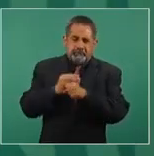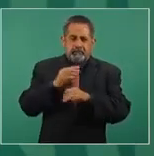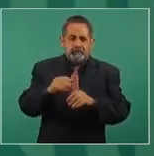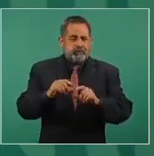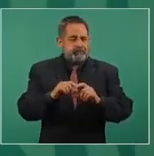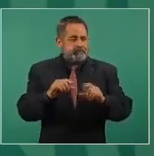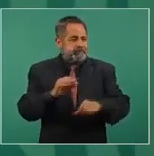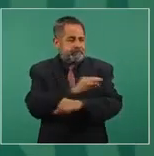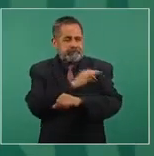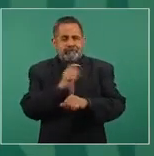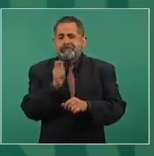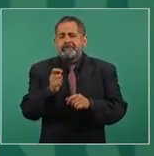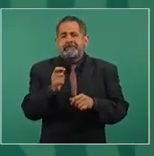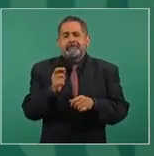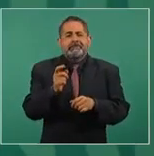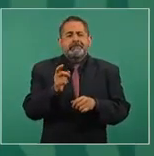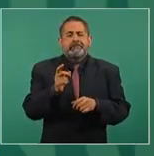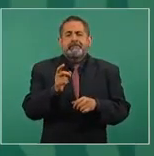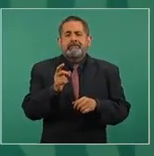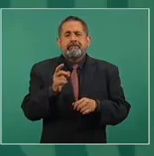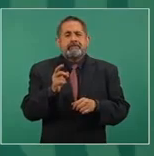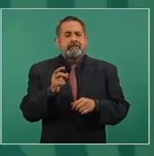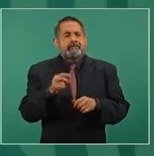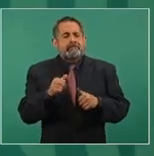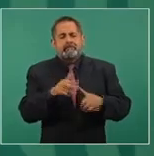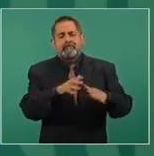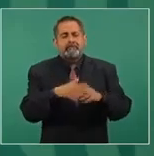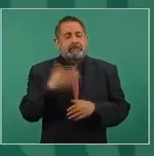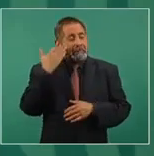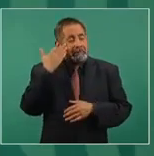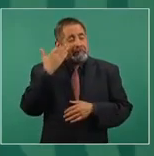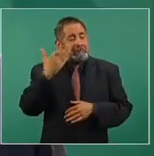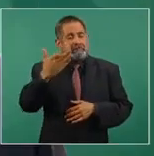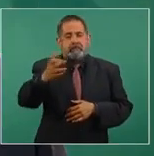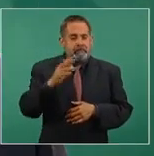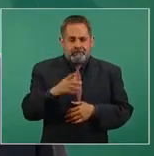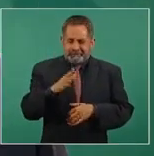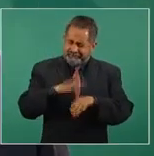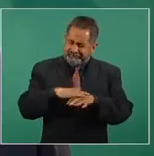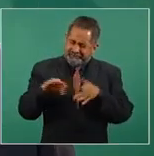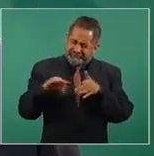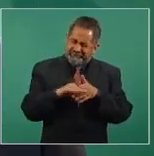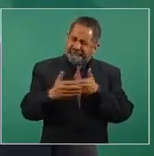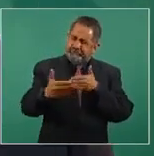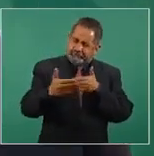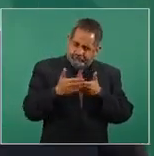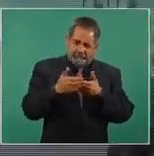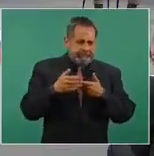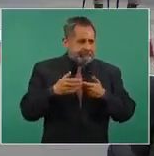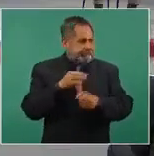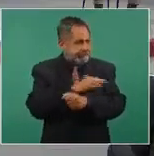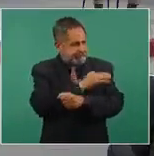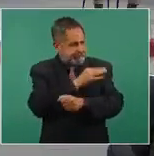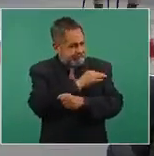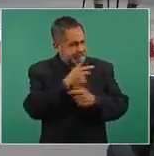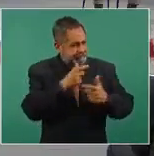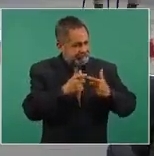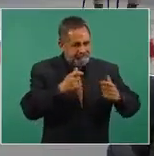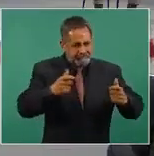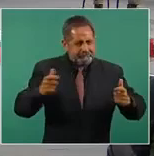días, no vamos a demorar mucho. Si seguimos vacunando,